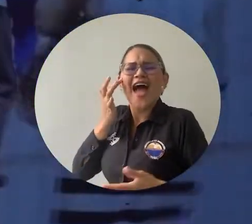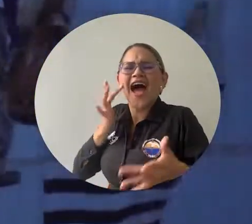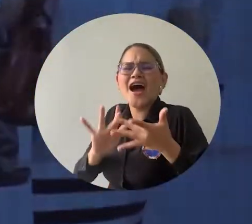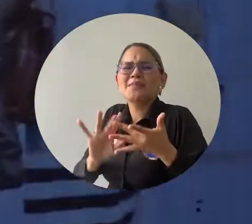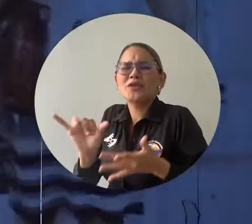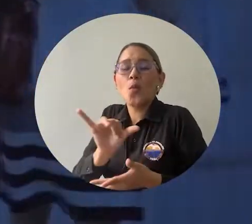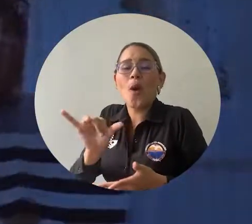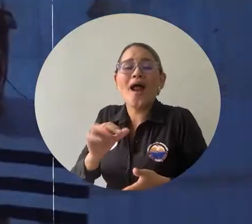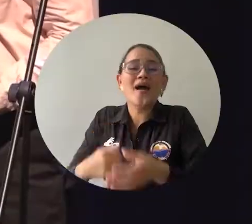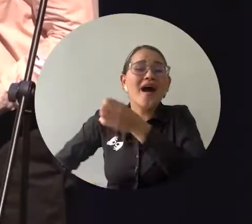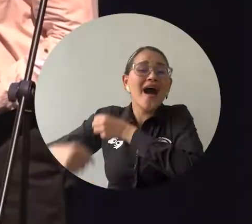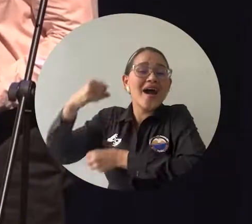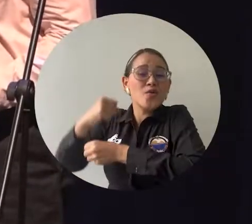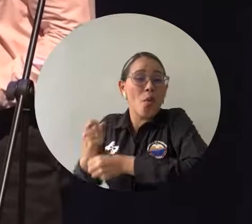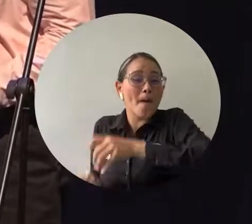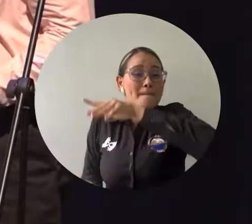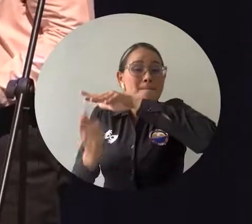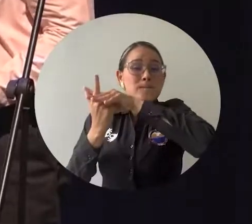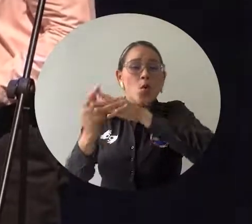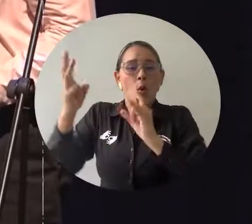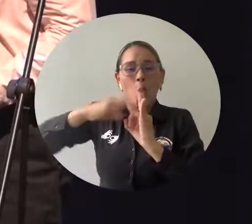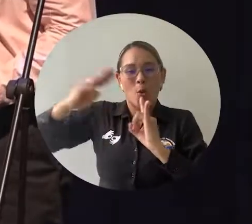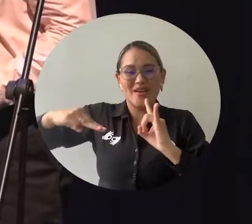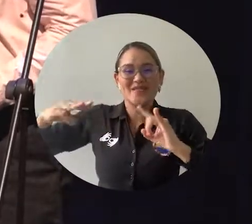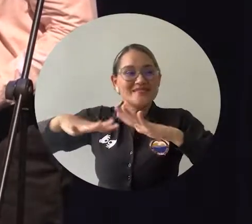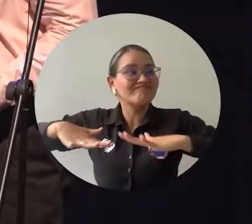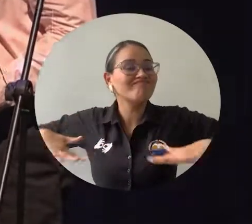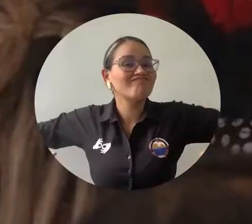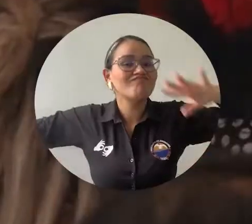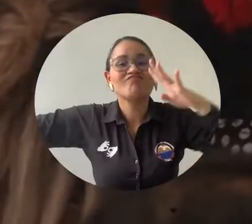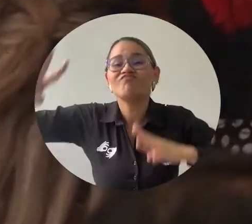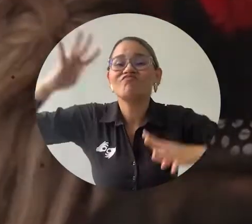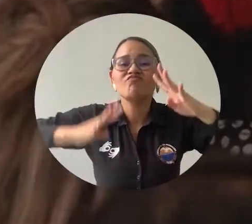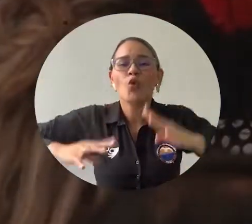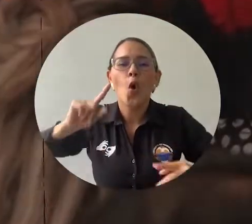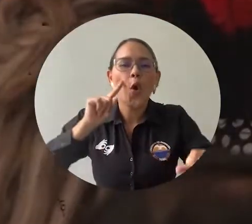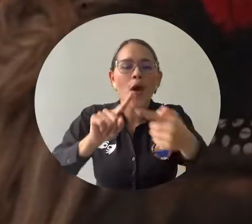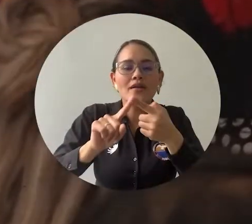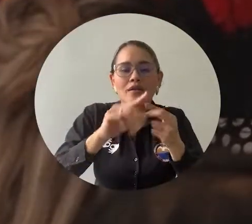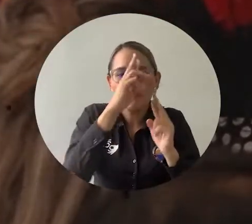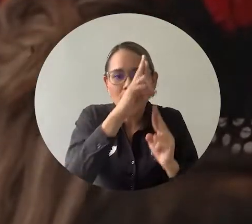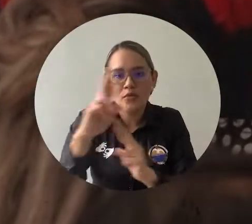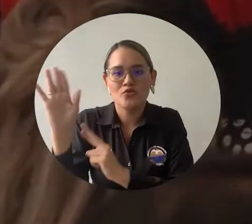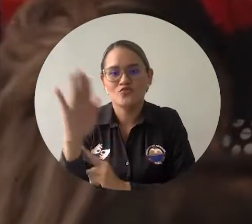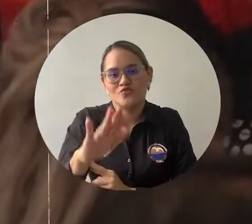se realizó para homenajear por diferentes méritos la labor de los docentes de la institución.